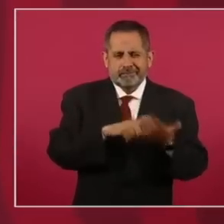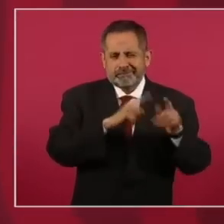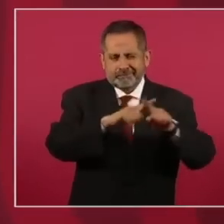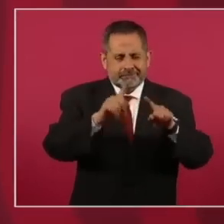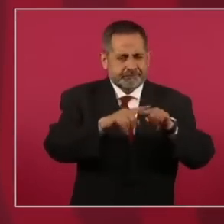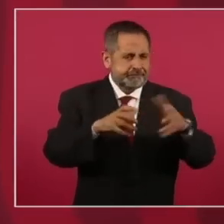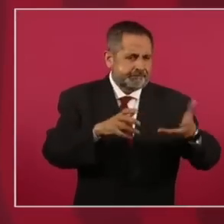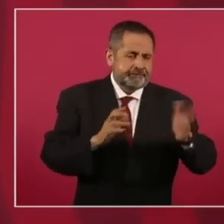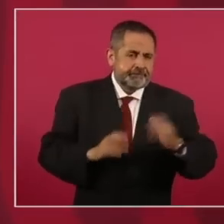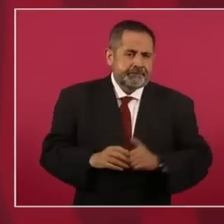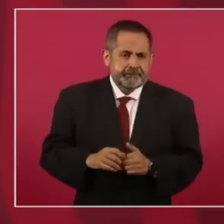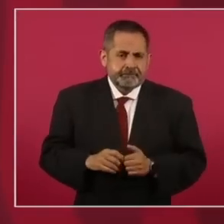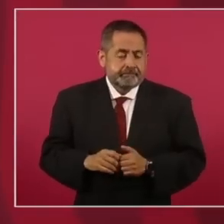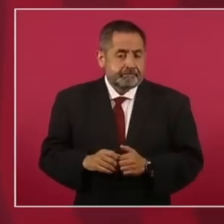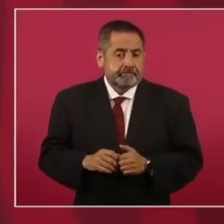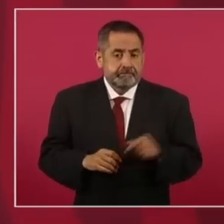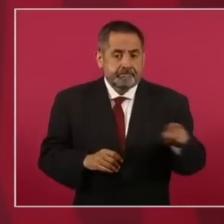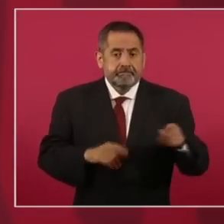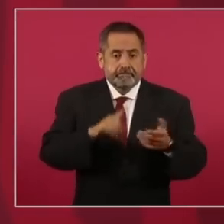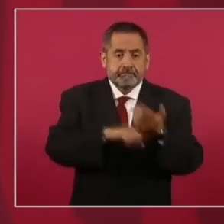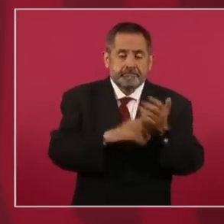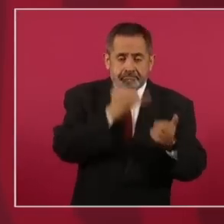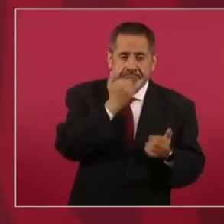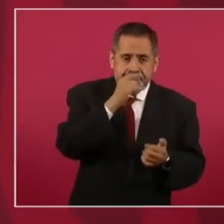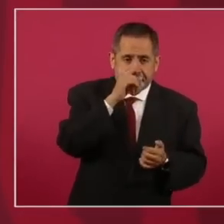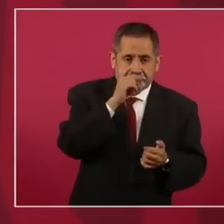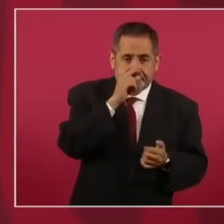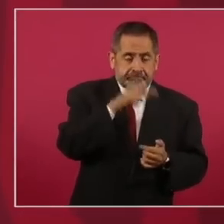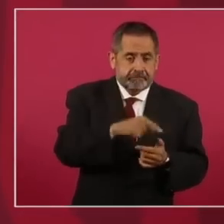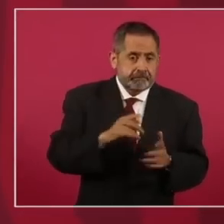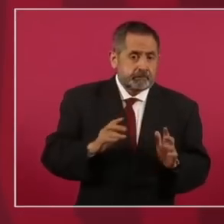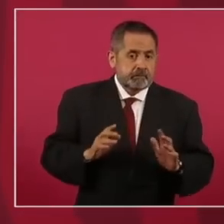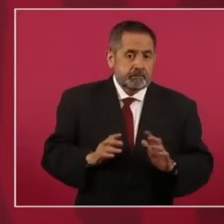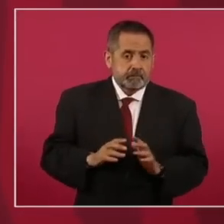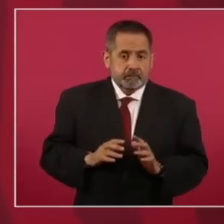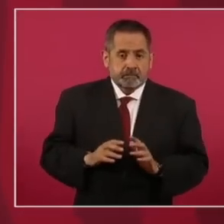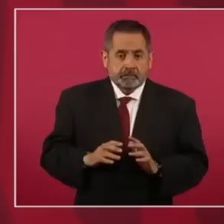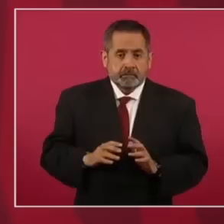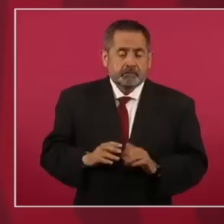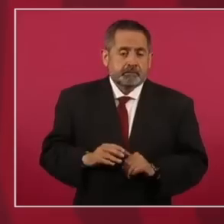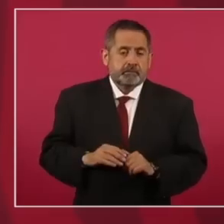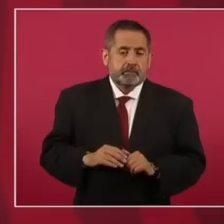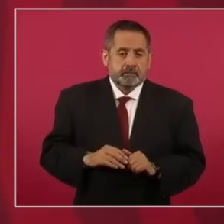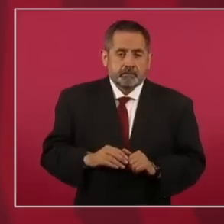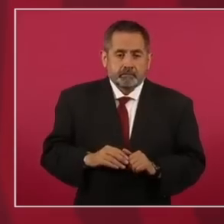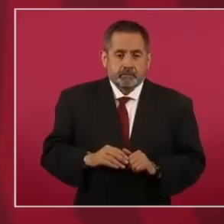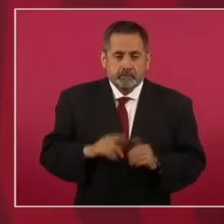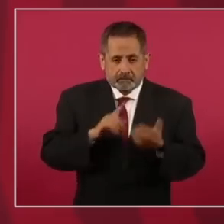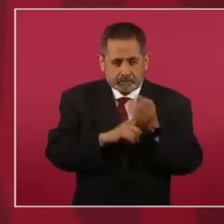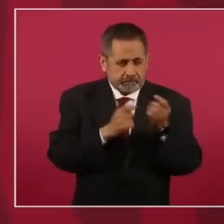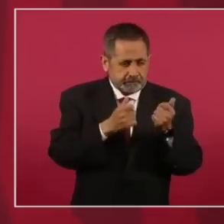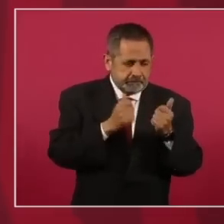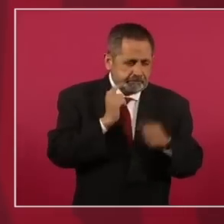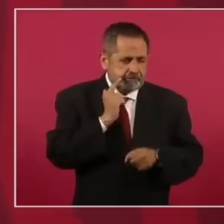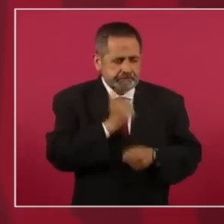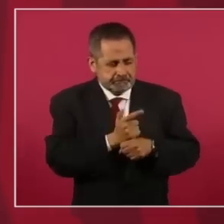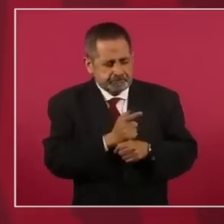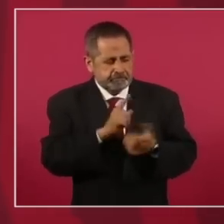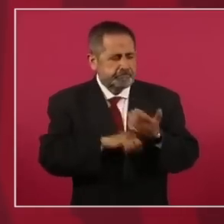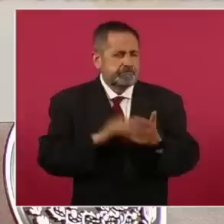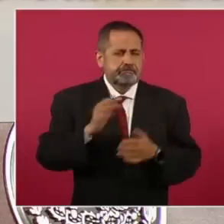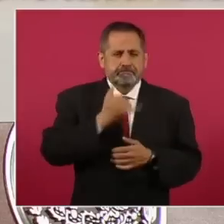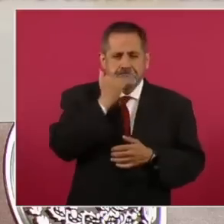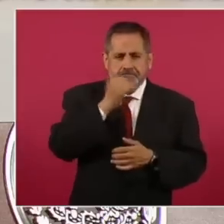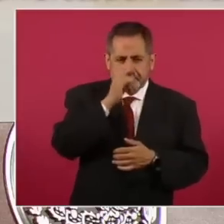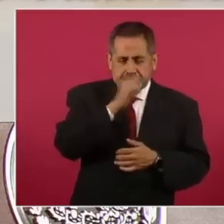esas cosas, muchas veces hay errores. Entonces, si te percatas de que puede haber algún error,